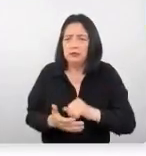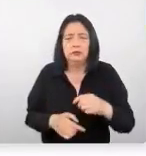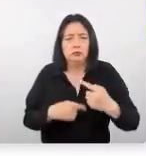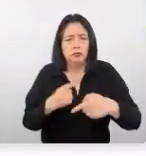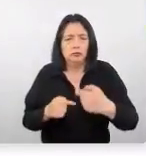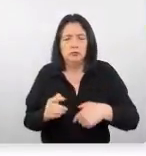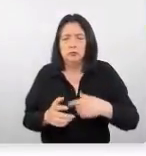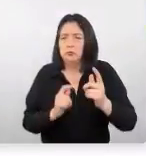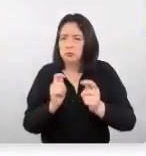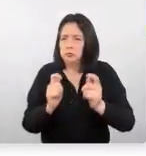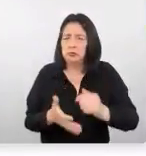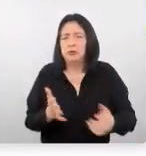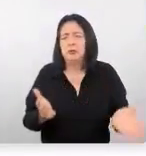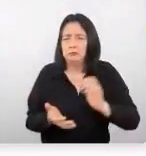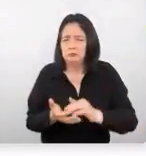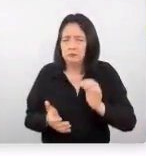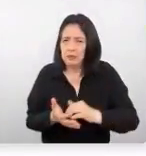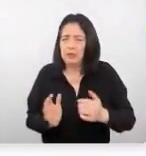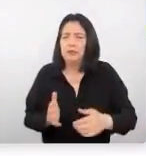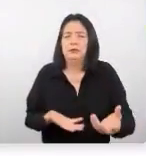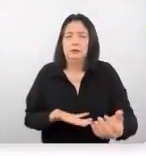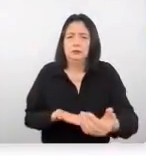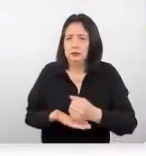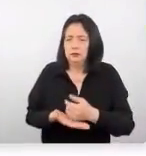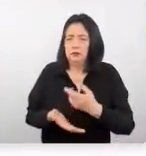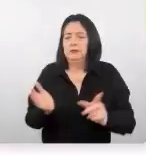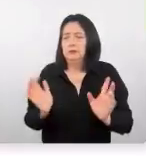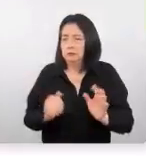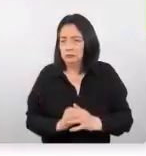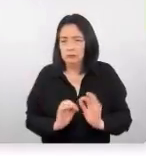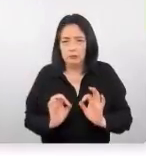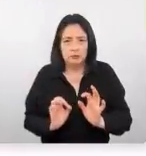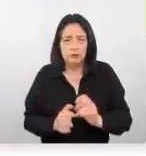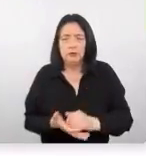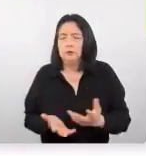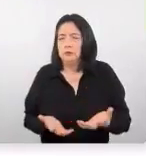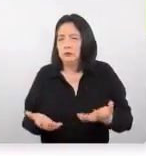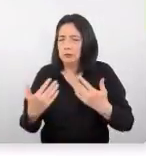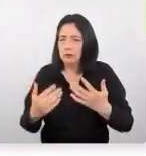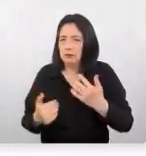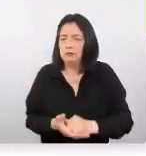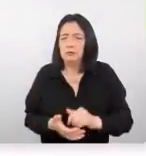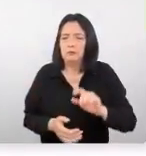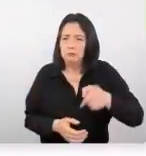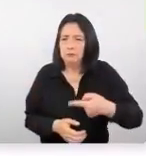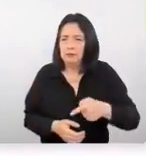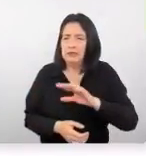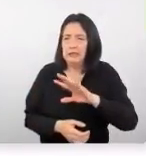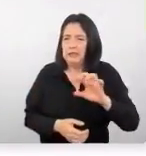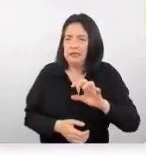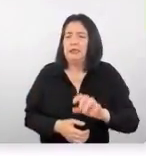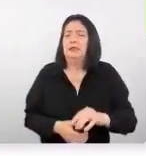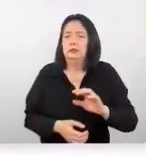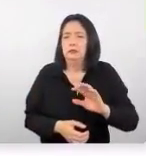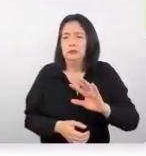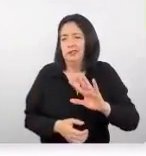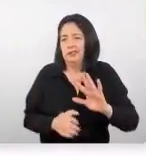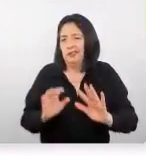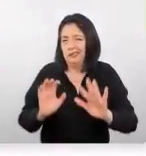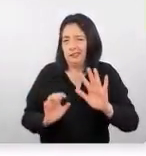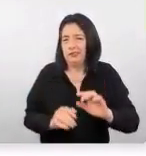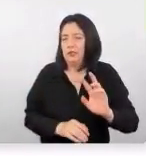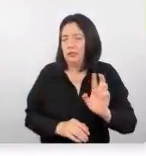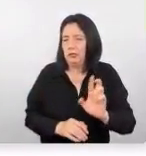turista que te va a presentar mayor rentabilidad si estamos hablando de 1515 dólares en